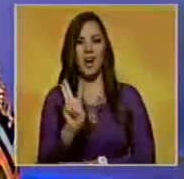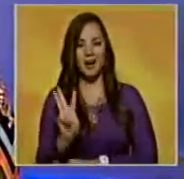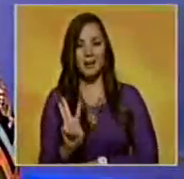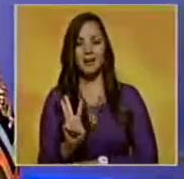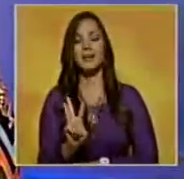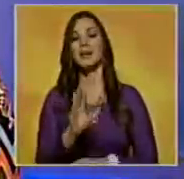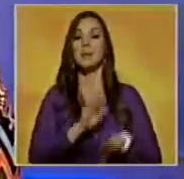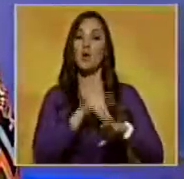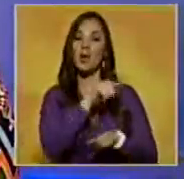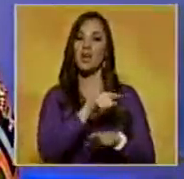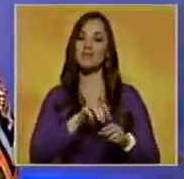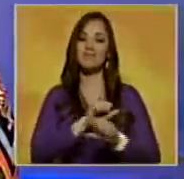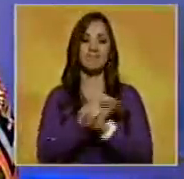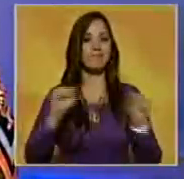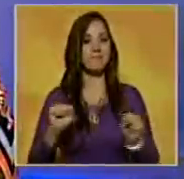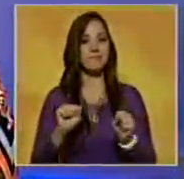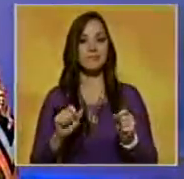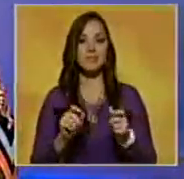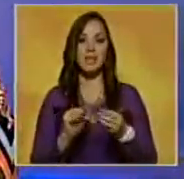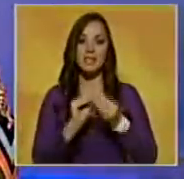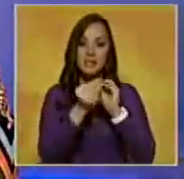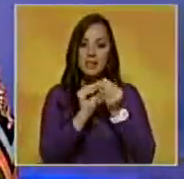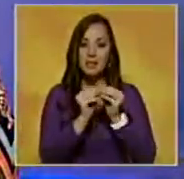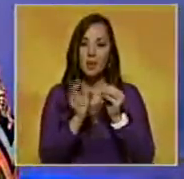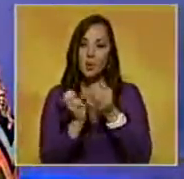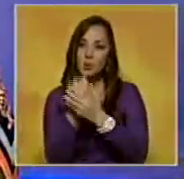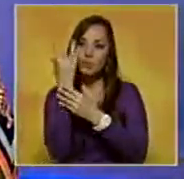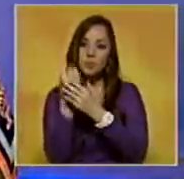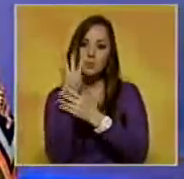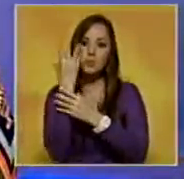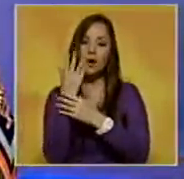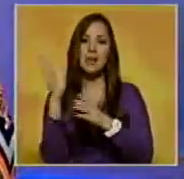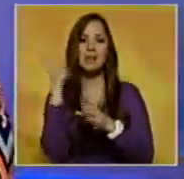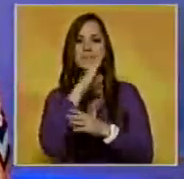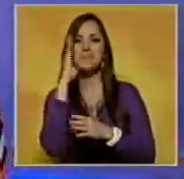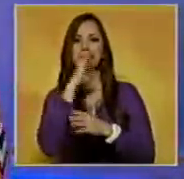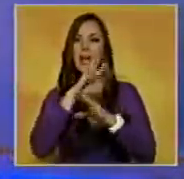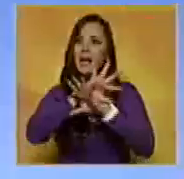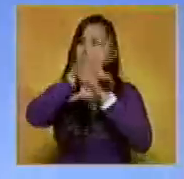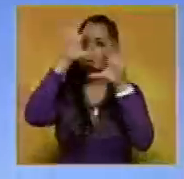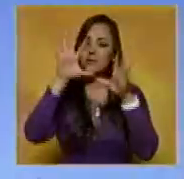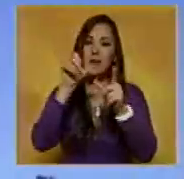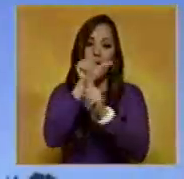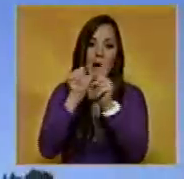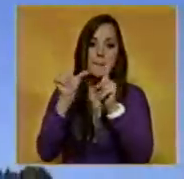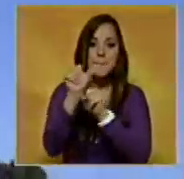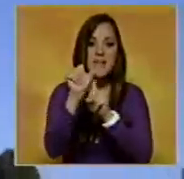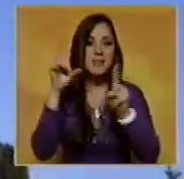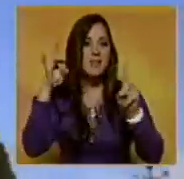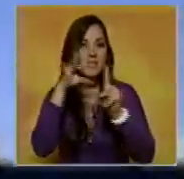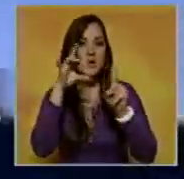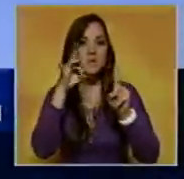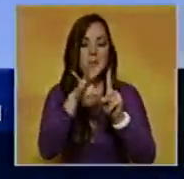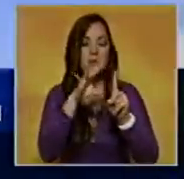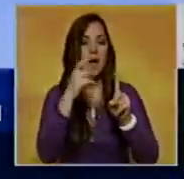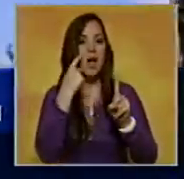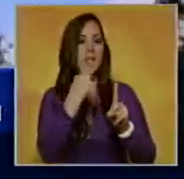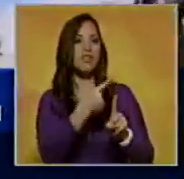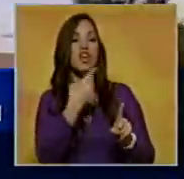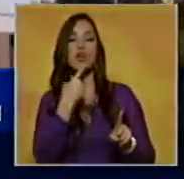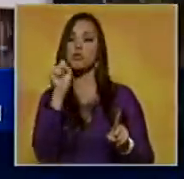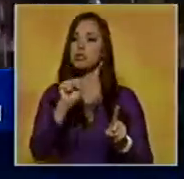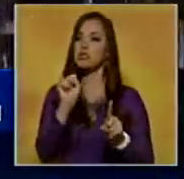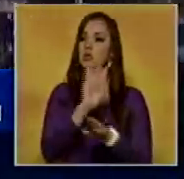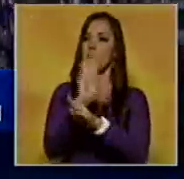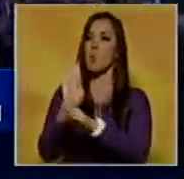presunto delito de fraude por la manipulación de las emisiones de gases contaminantes en los vehículos. La Fiscalía abrió el proceso de investigaciones